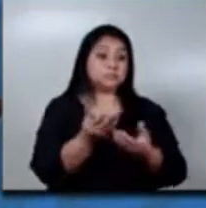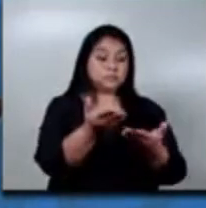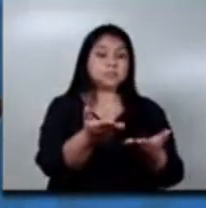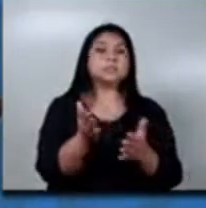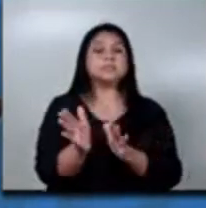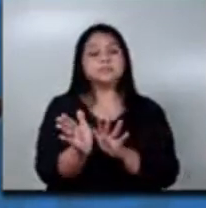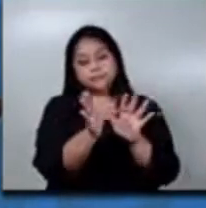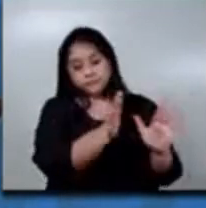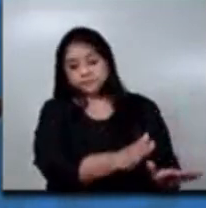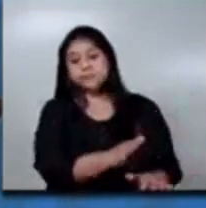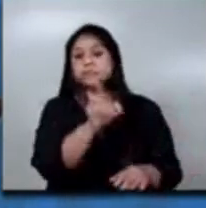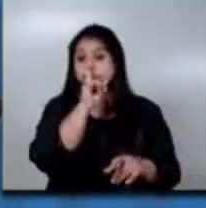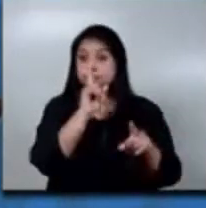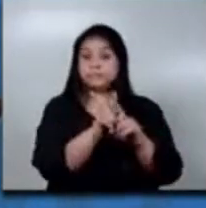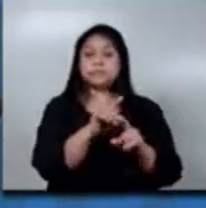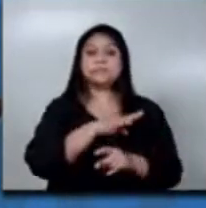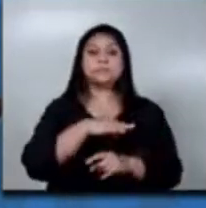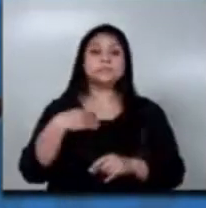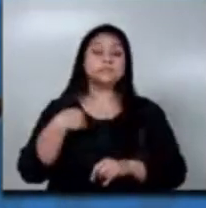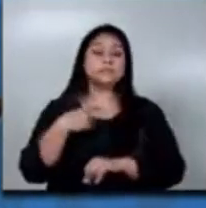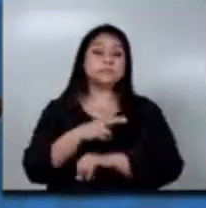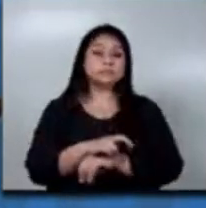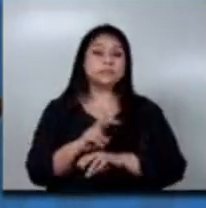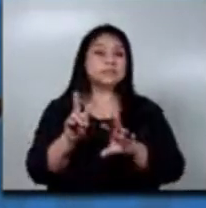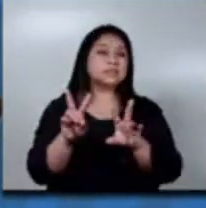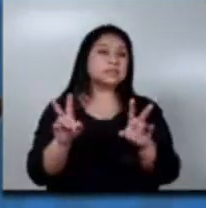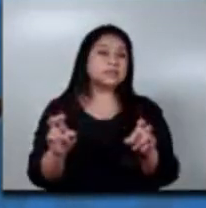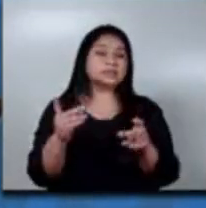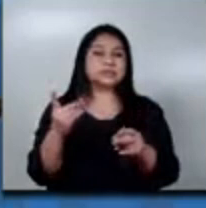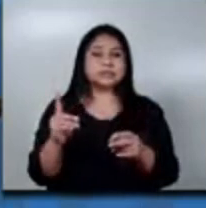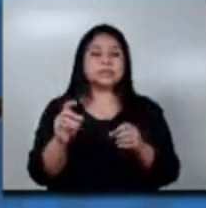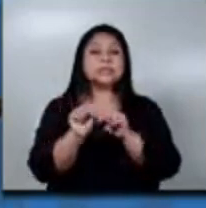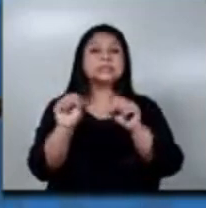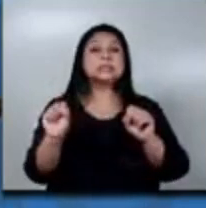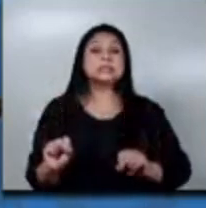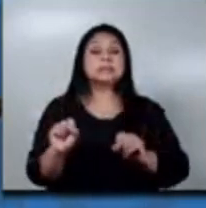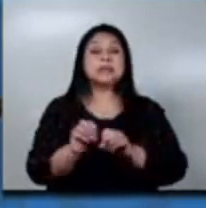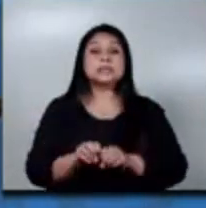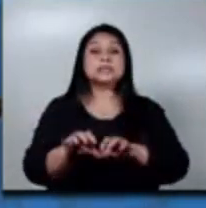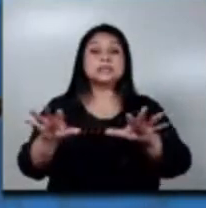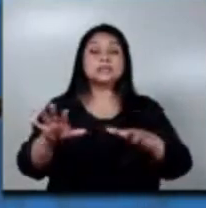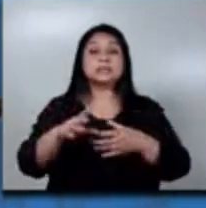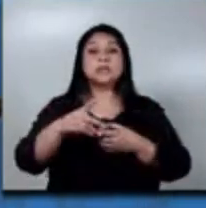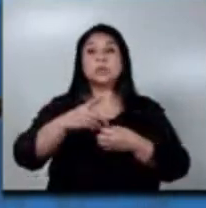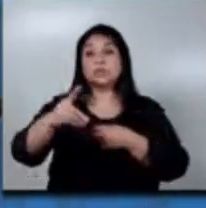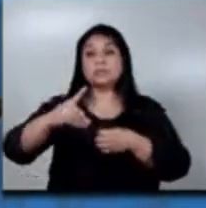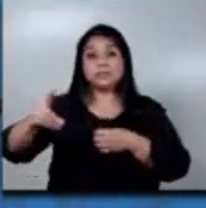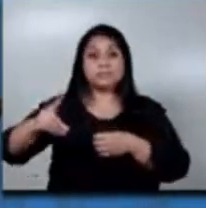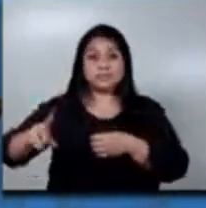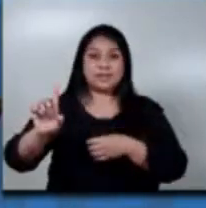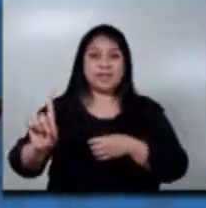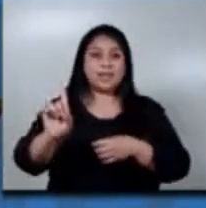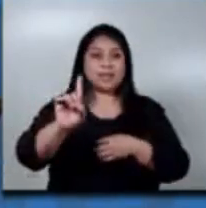También el Ministerio de Agricultura, a través de Sistema Nacional de Extensión Rural, es decir, los extensionistas, el personal